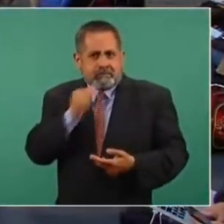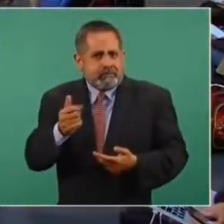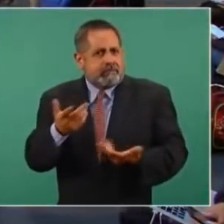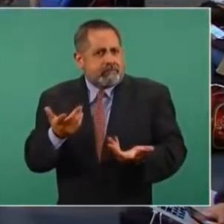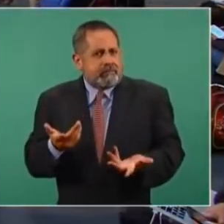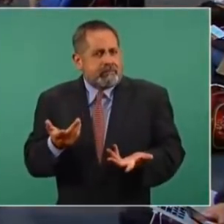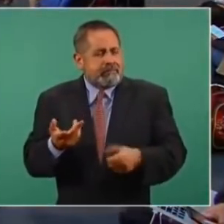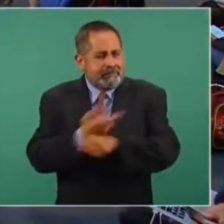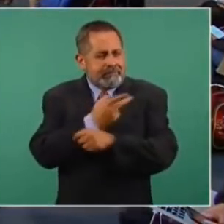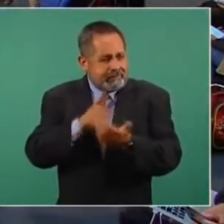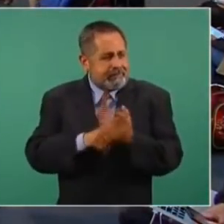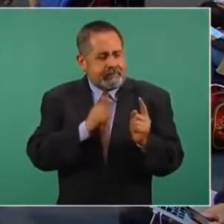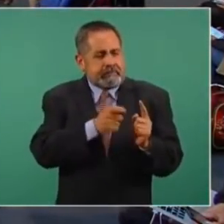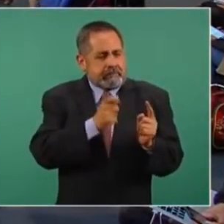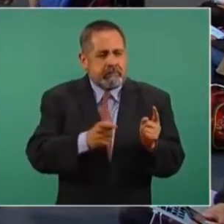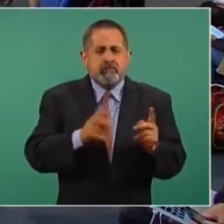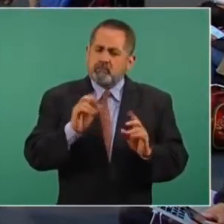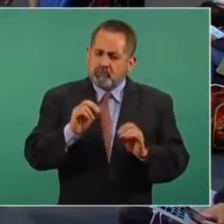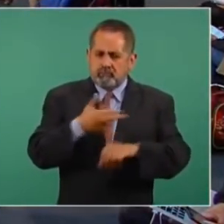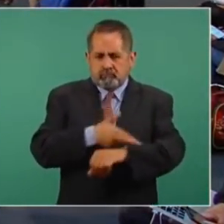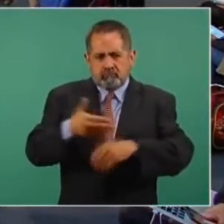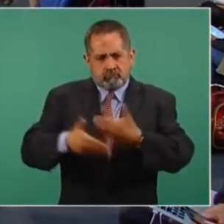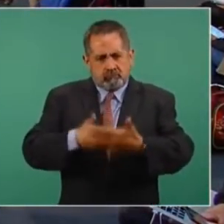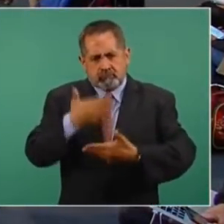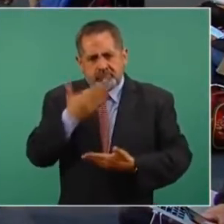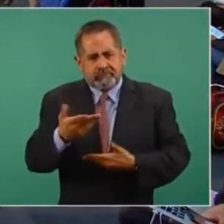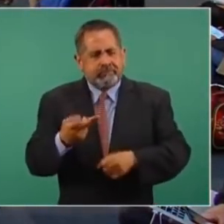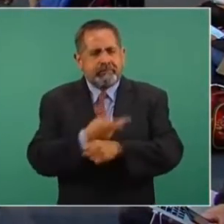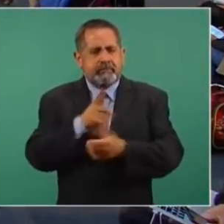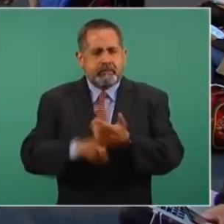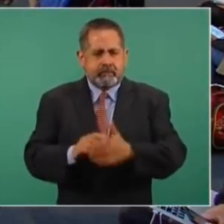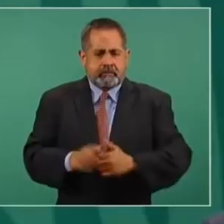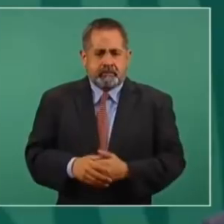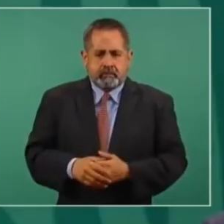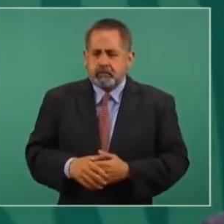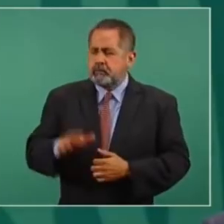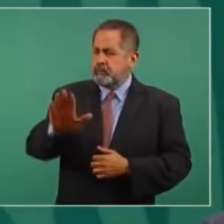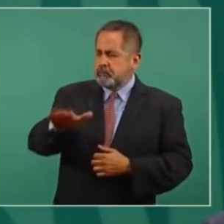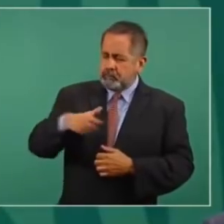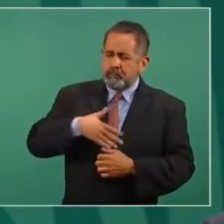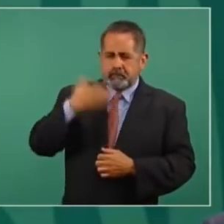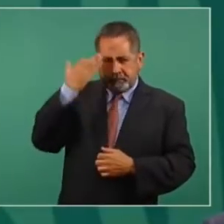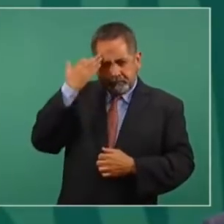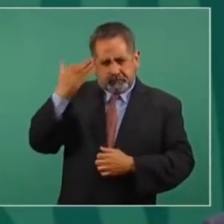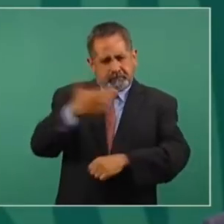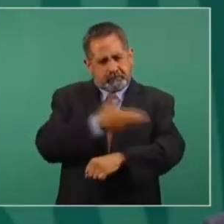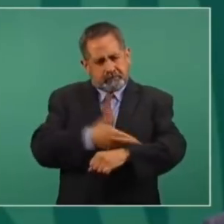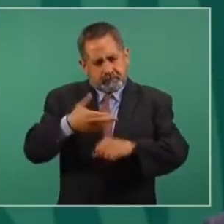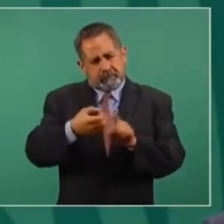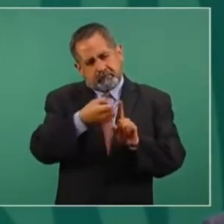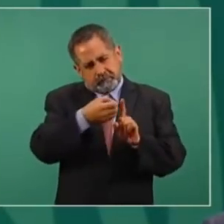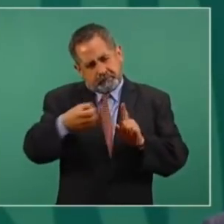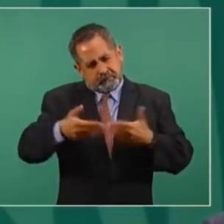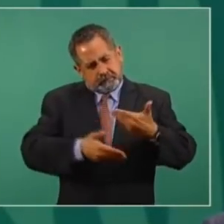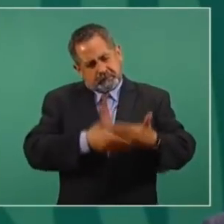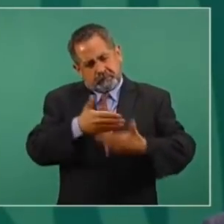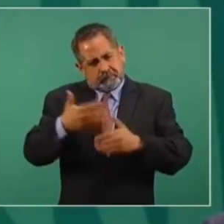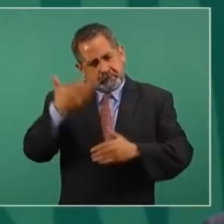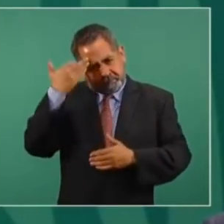han estado fluyendo como debería de ser. Lleva tiempo por los procedimientos